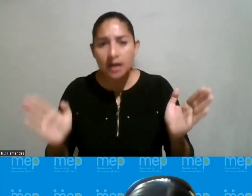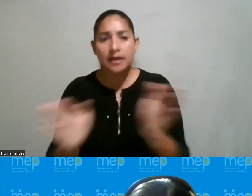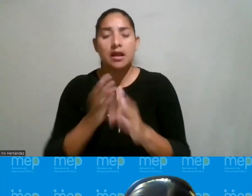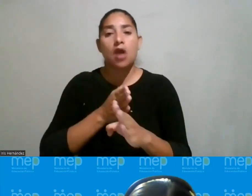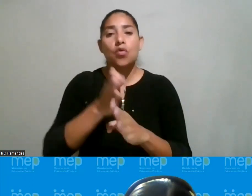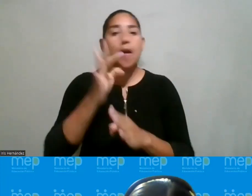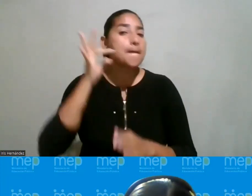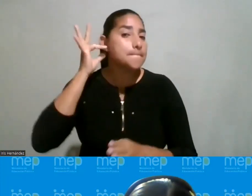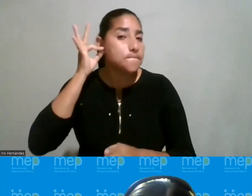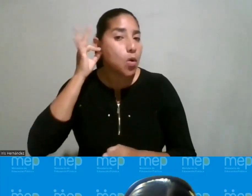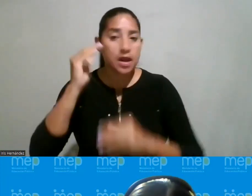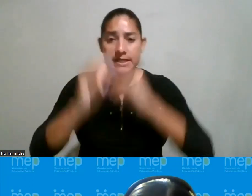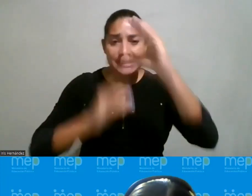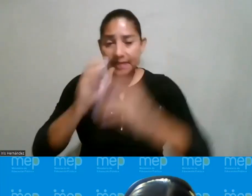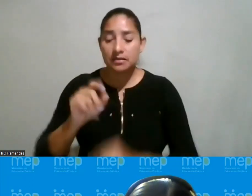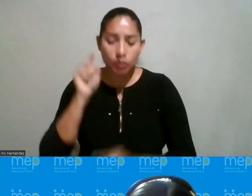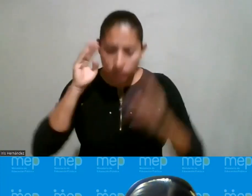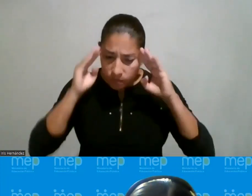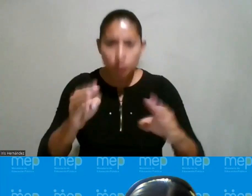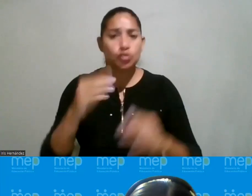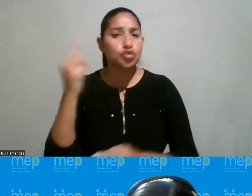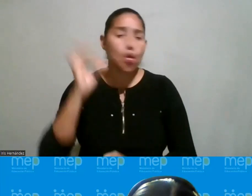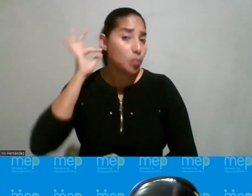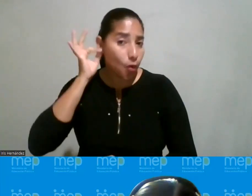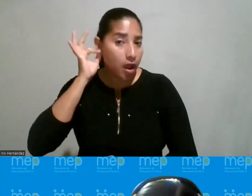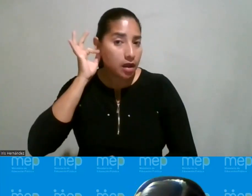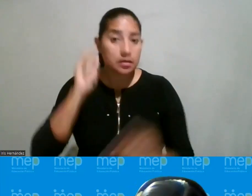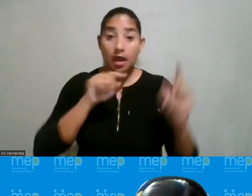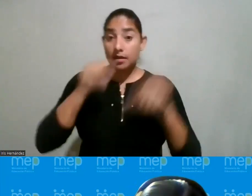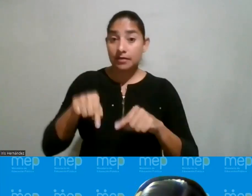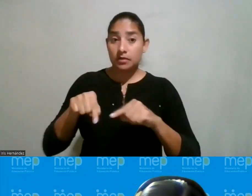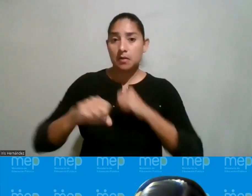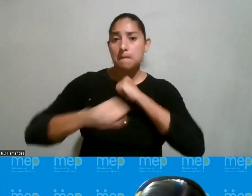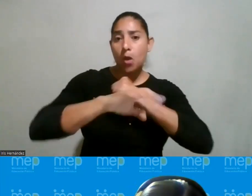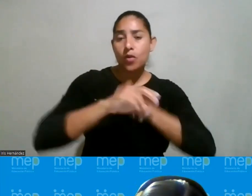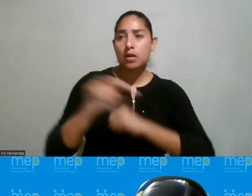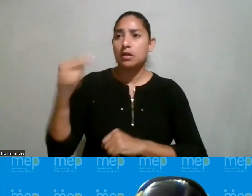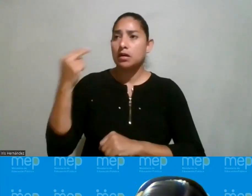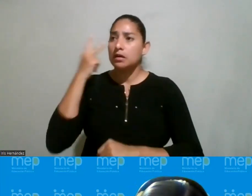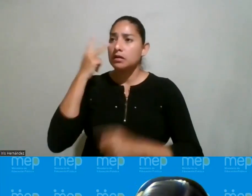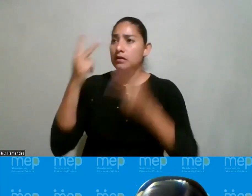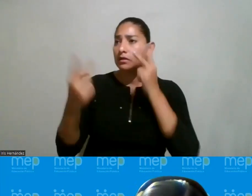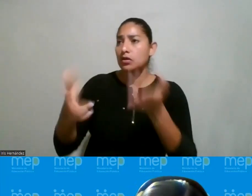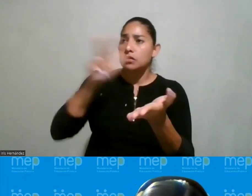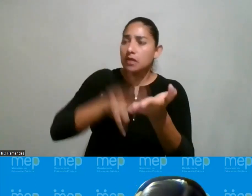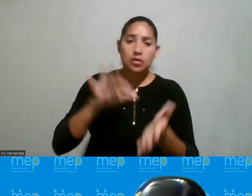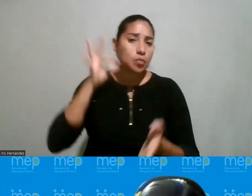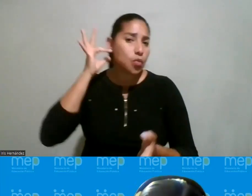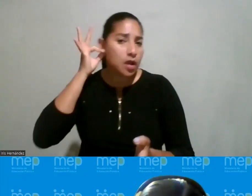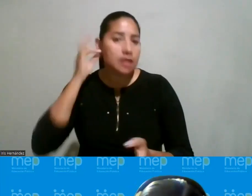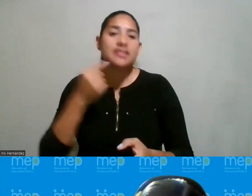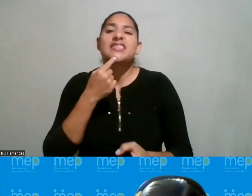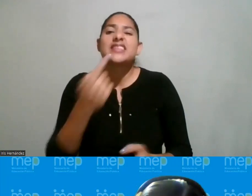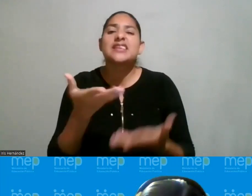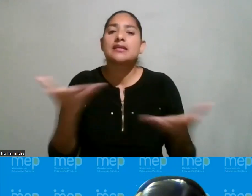carrera de mujeres científicas de mujeres y porque uno ve en anuncios donde van a ser contrataciones donde dicen